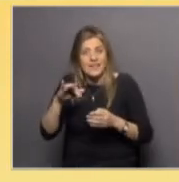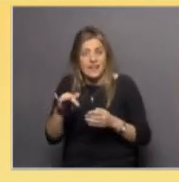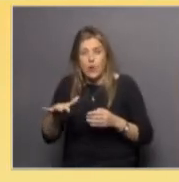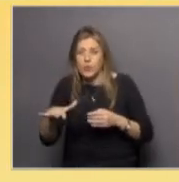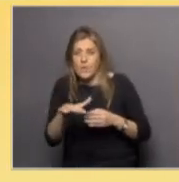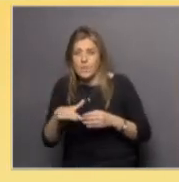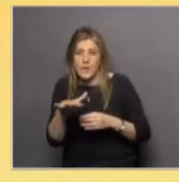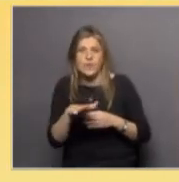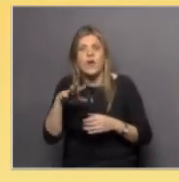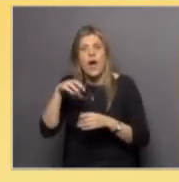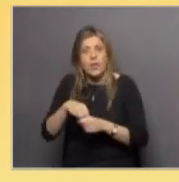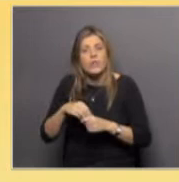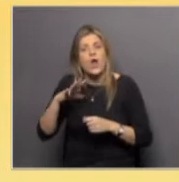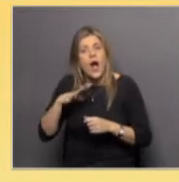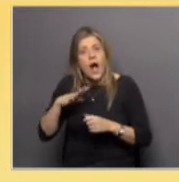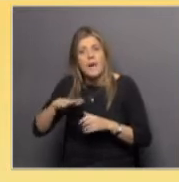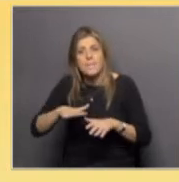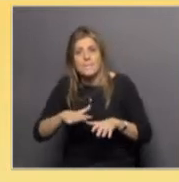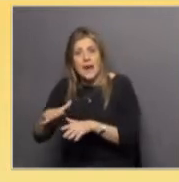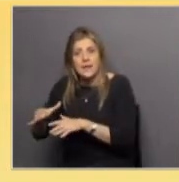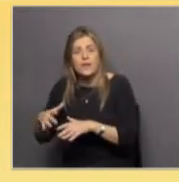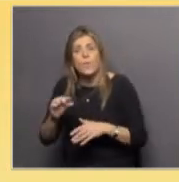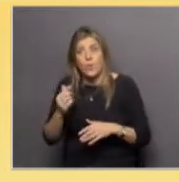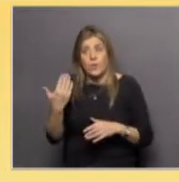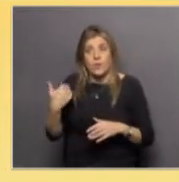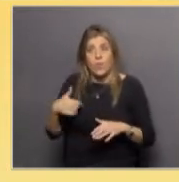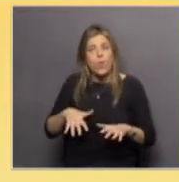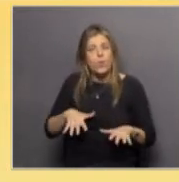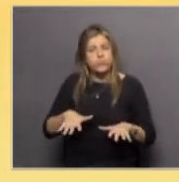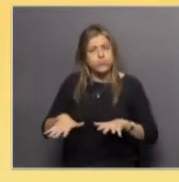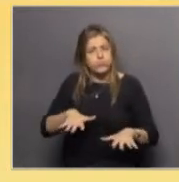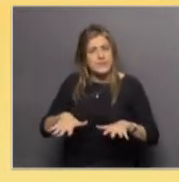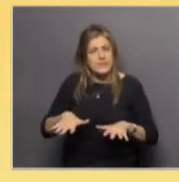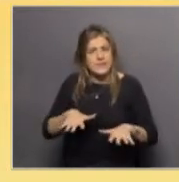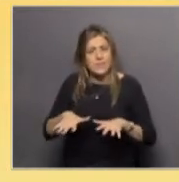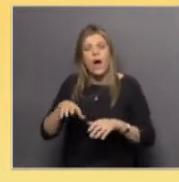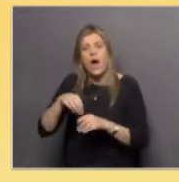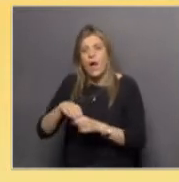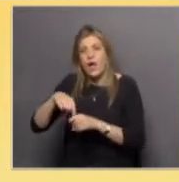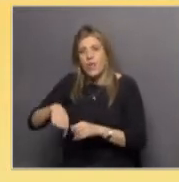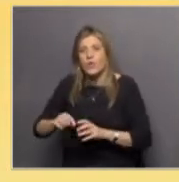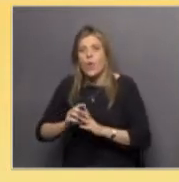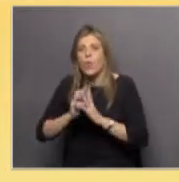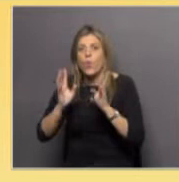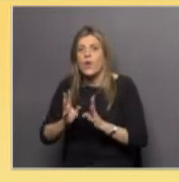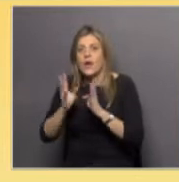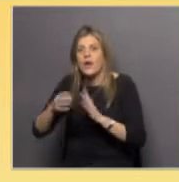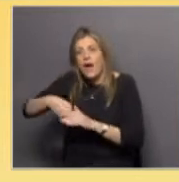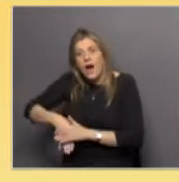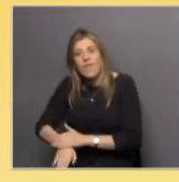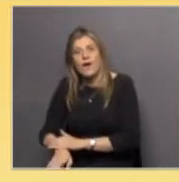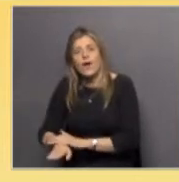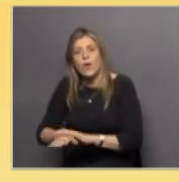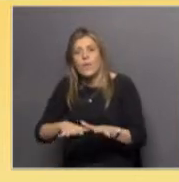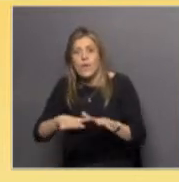volcánica submarina. De hecho, los sismos que se sintieron en la base Artigas están relacionados con la actividad volcánica submarina en el